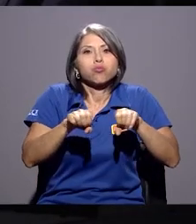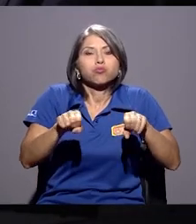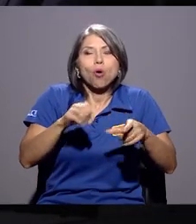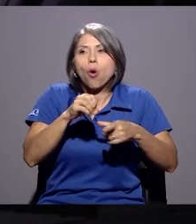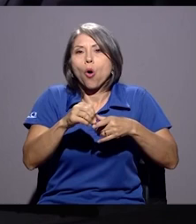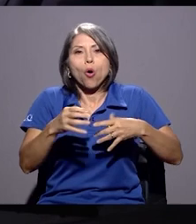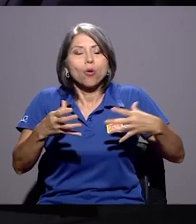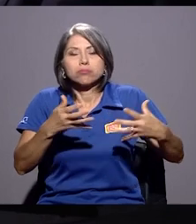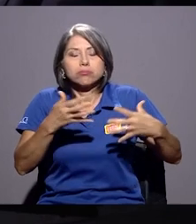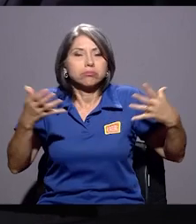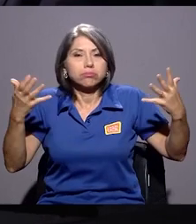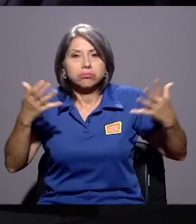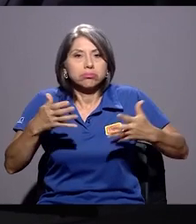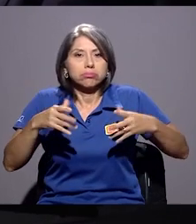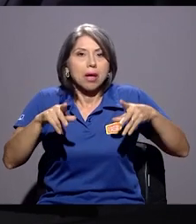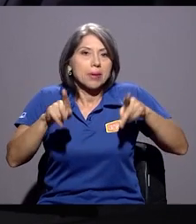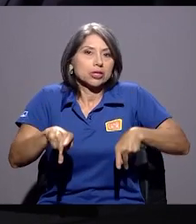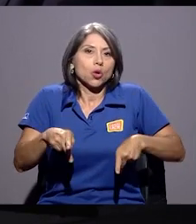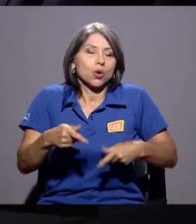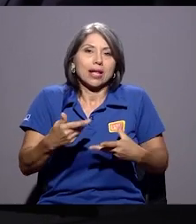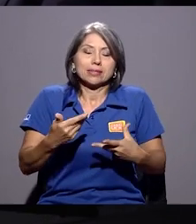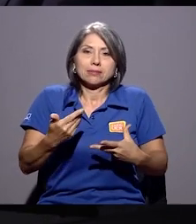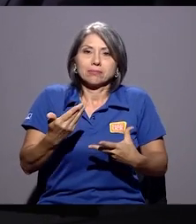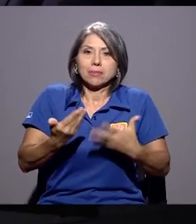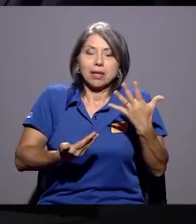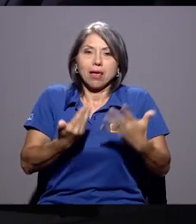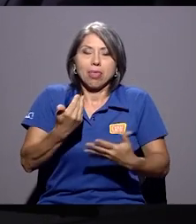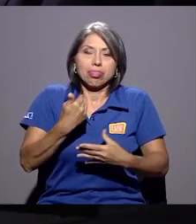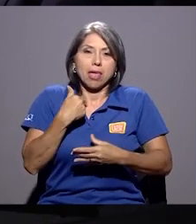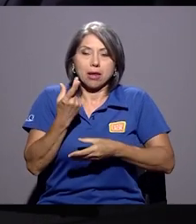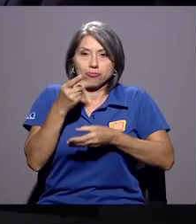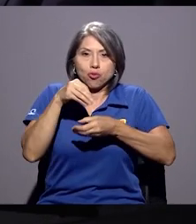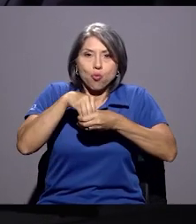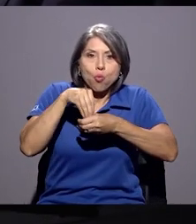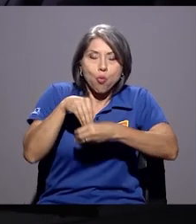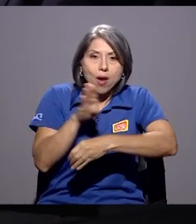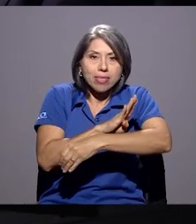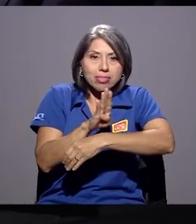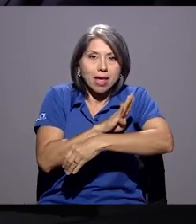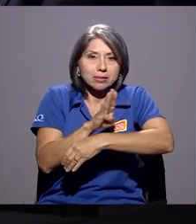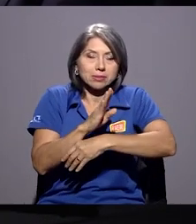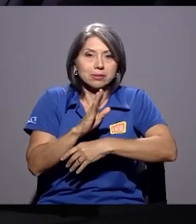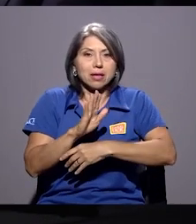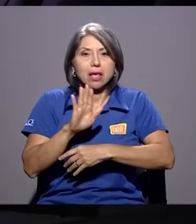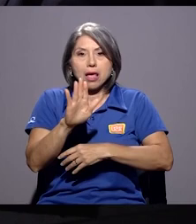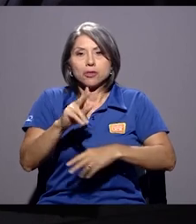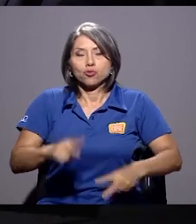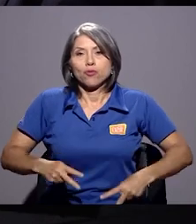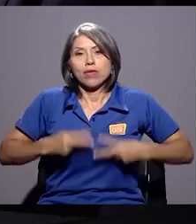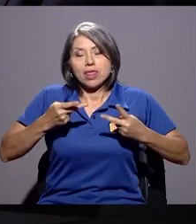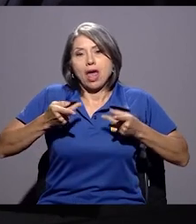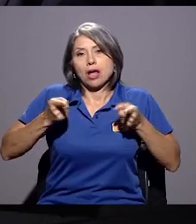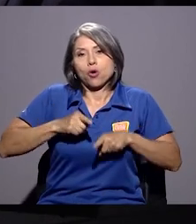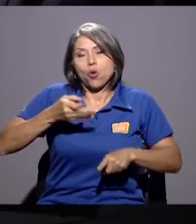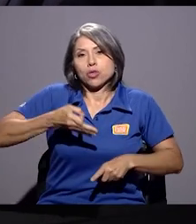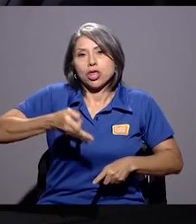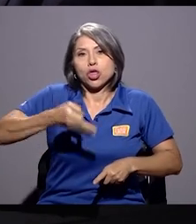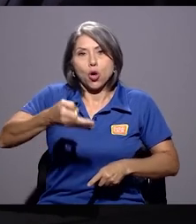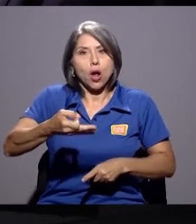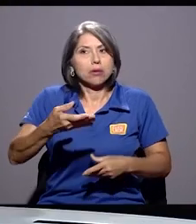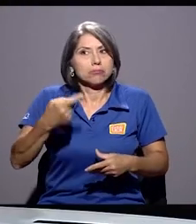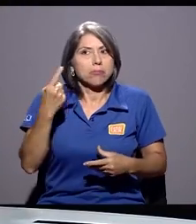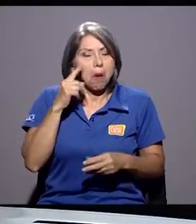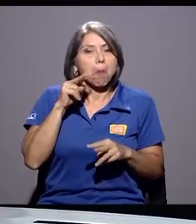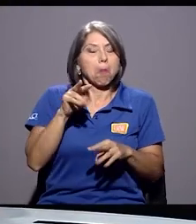tengan cuentas, que en su vida cotidiana tienen un reporte elegante y bien